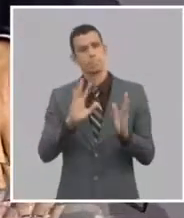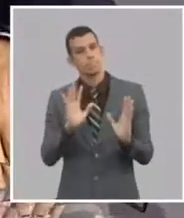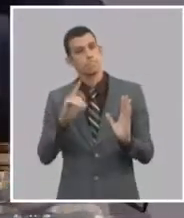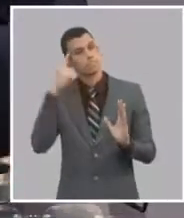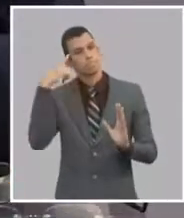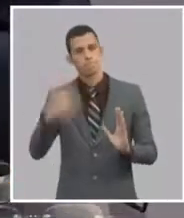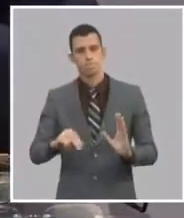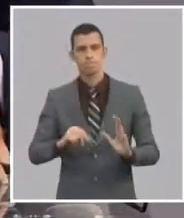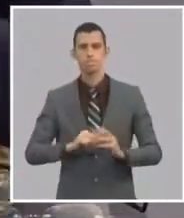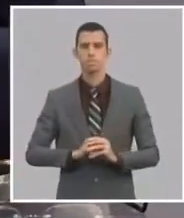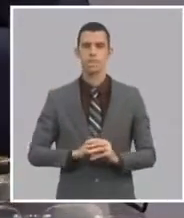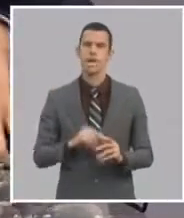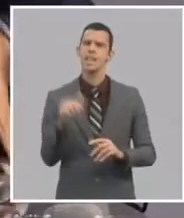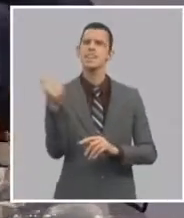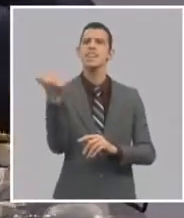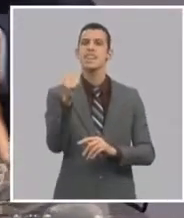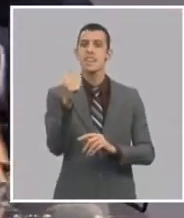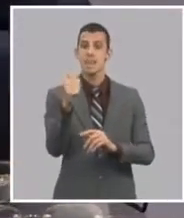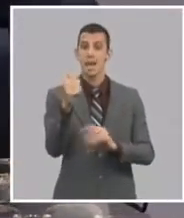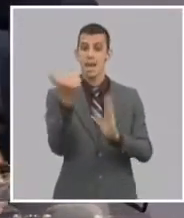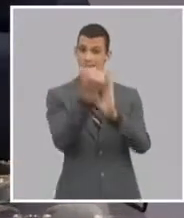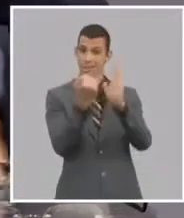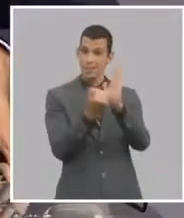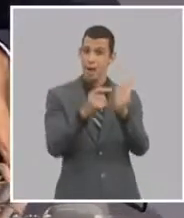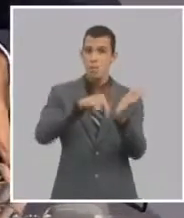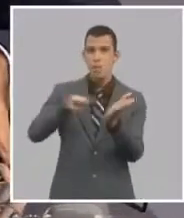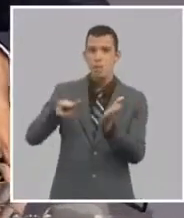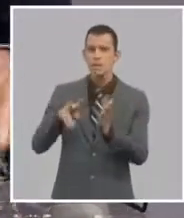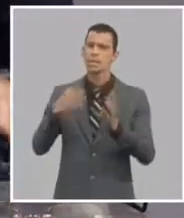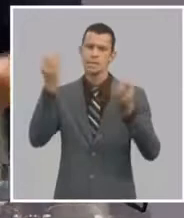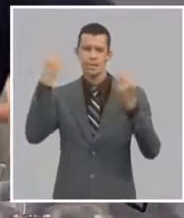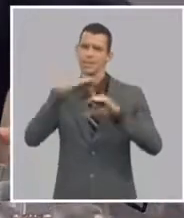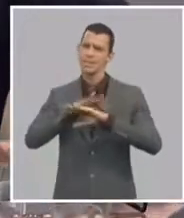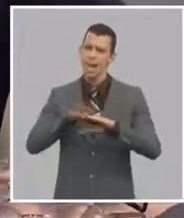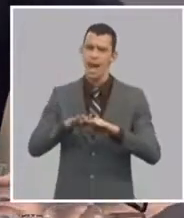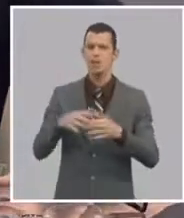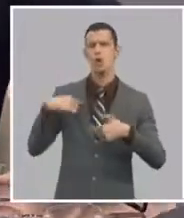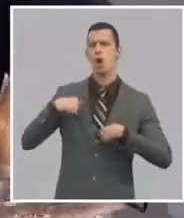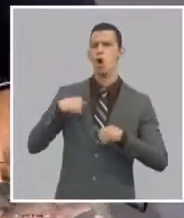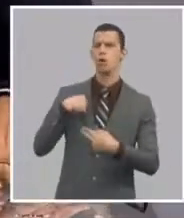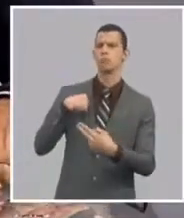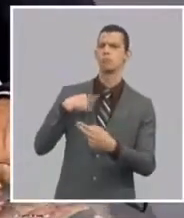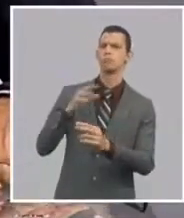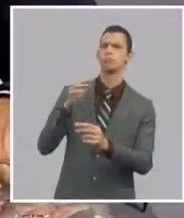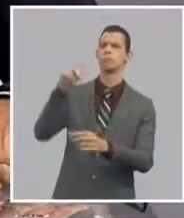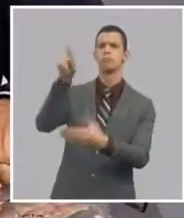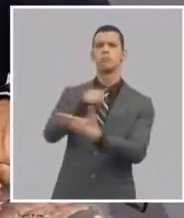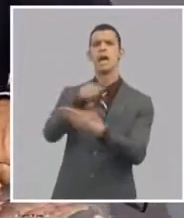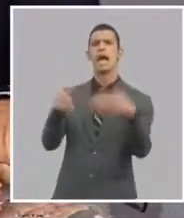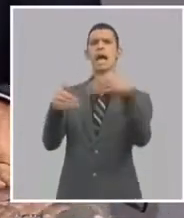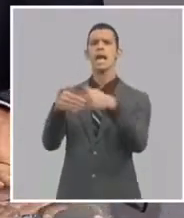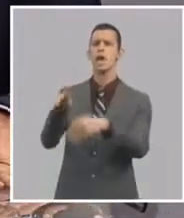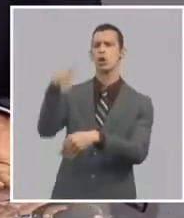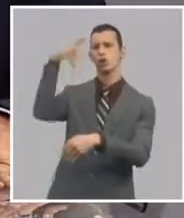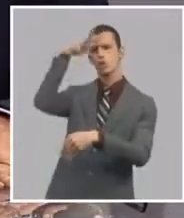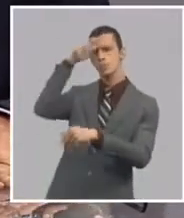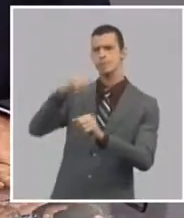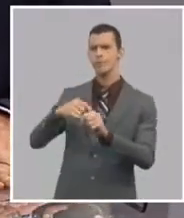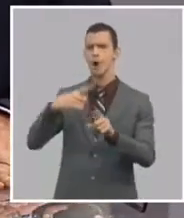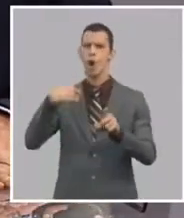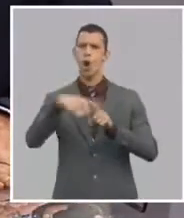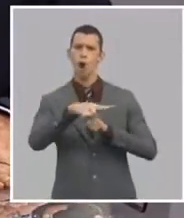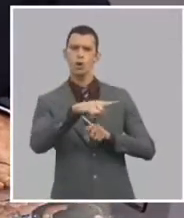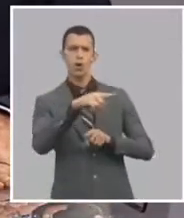estados que no hay clara diferencia. O sea, acá hay 40 estados que prácticamente, bueno, eso mismo, tú